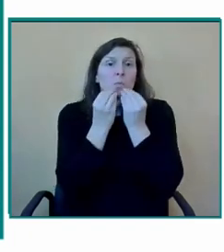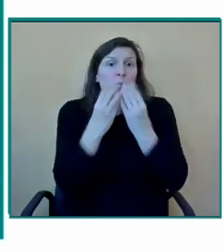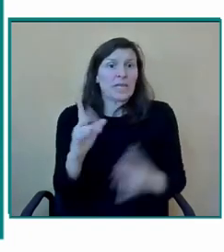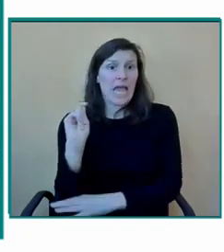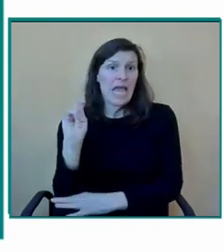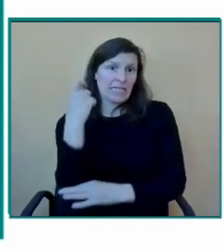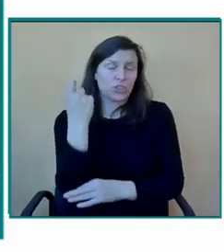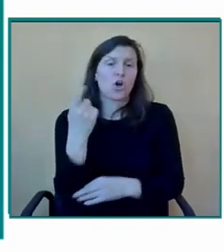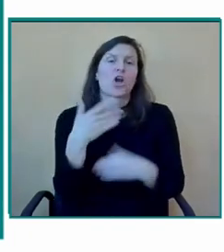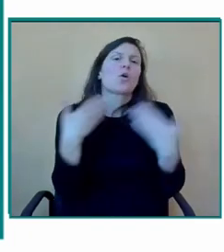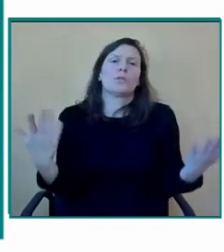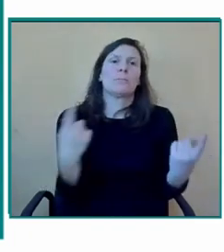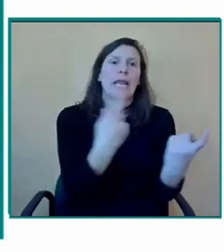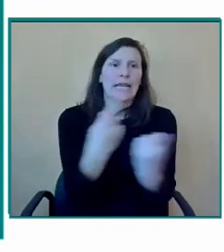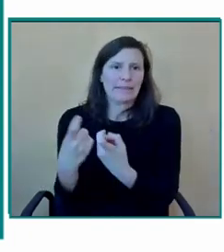disposición Un abrazo